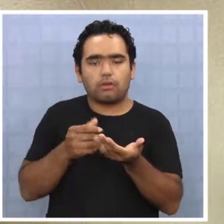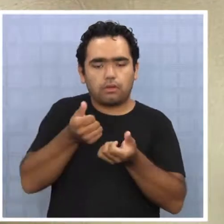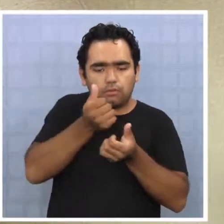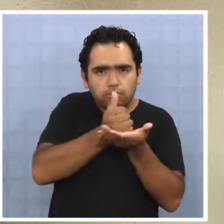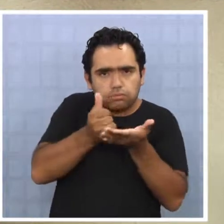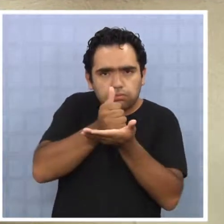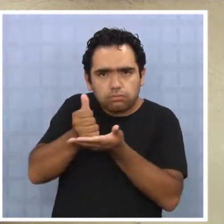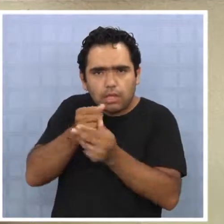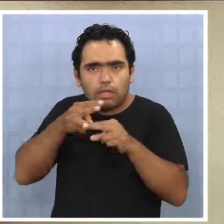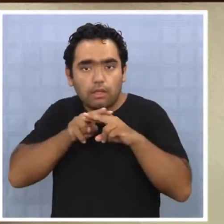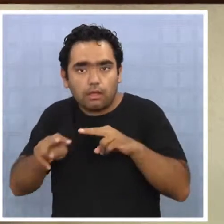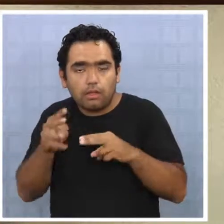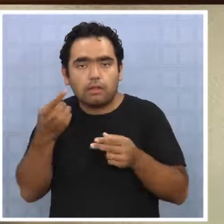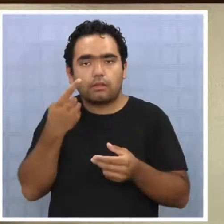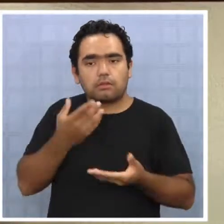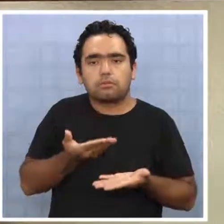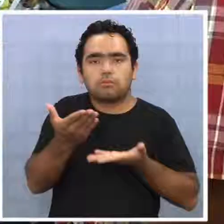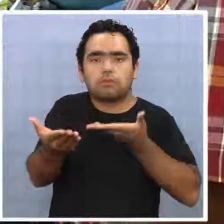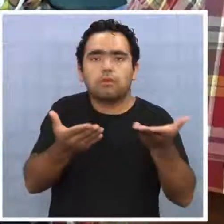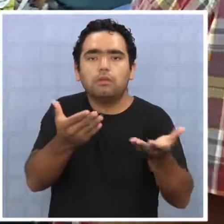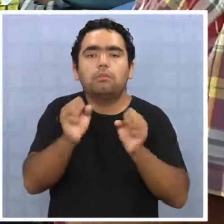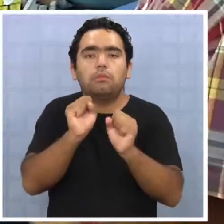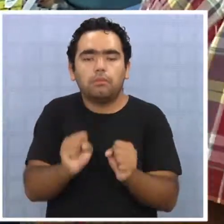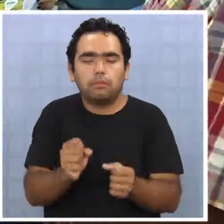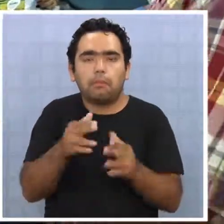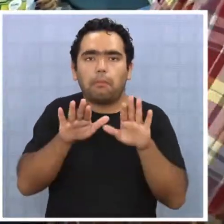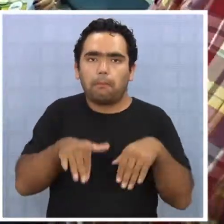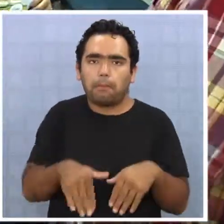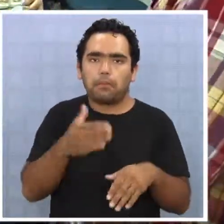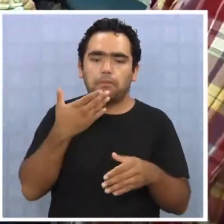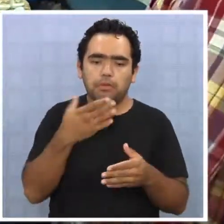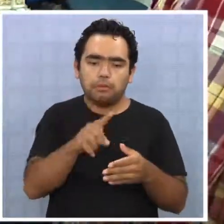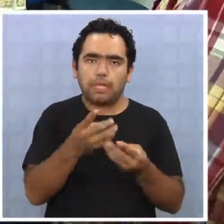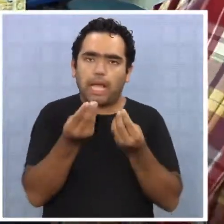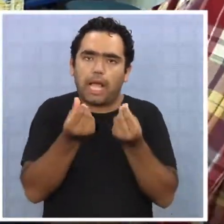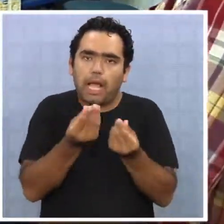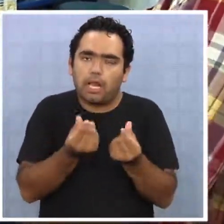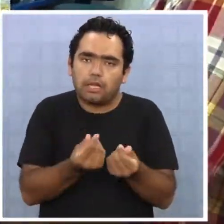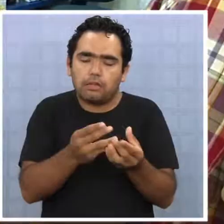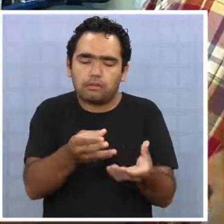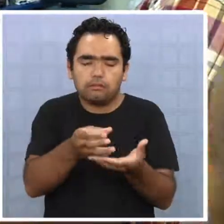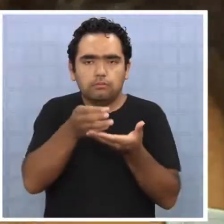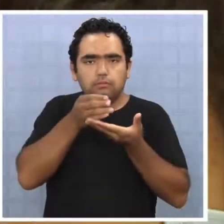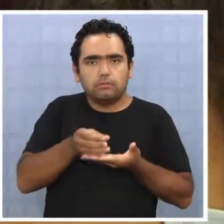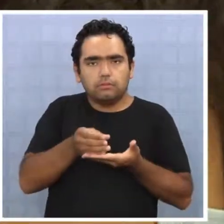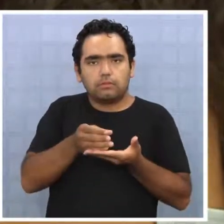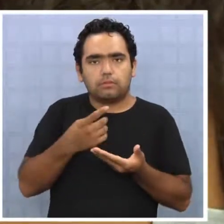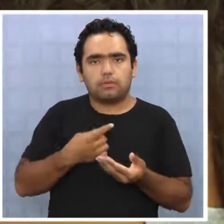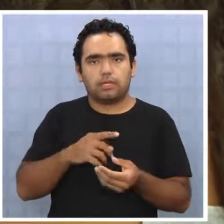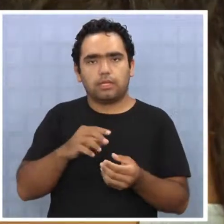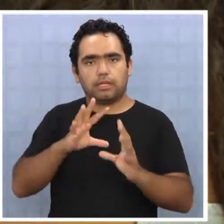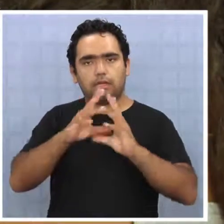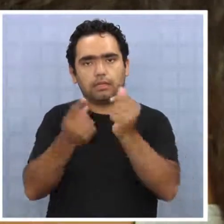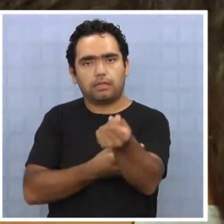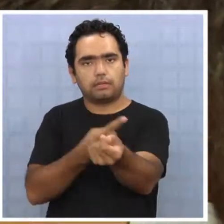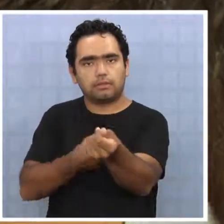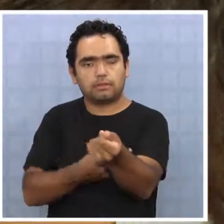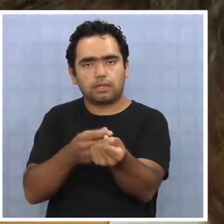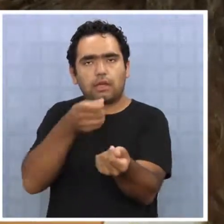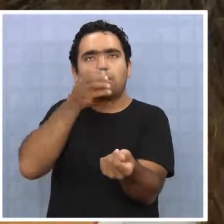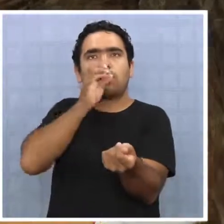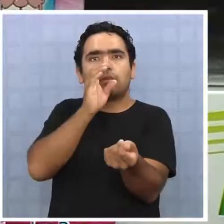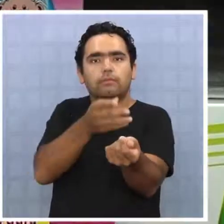cuales se puede comprobar que la cantidad que llega al torrente sanguíneo son las mismas.